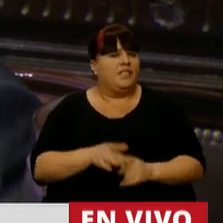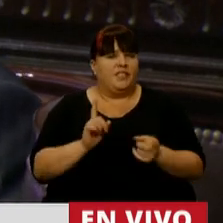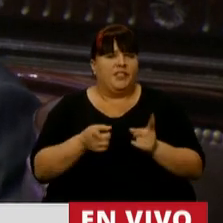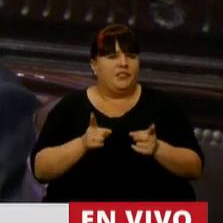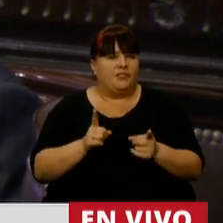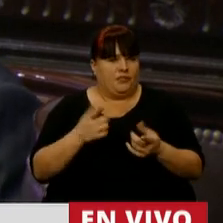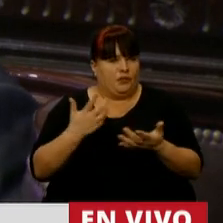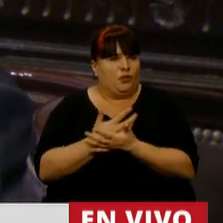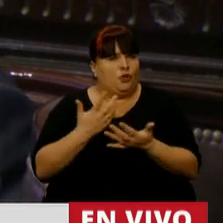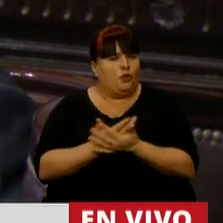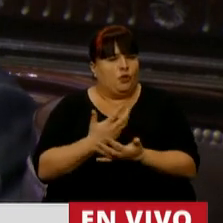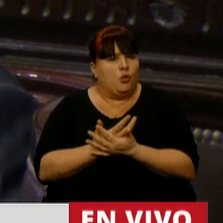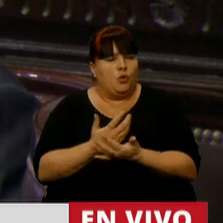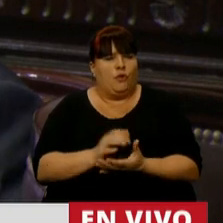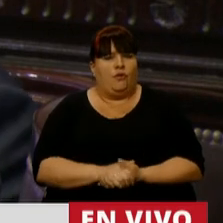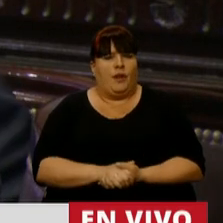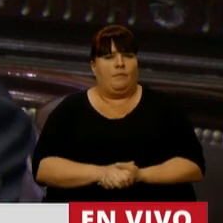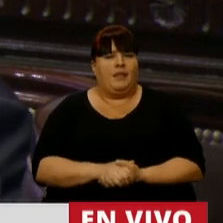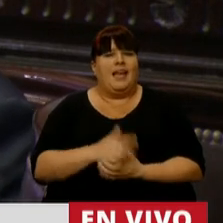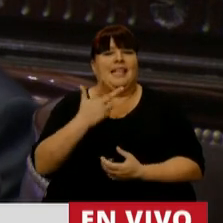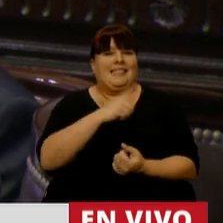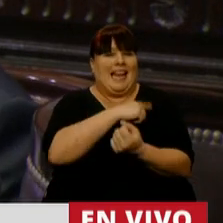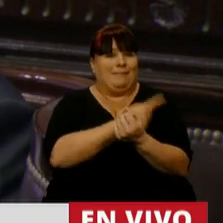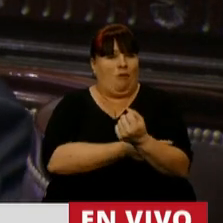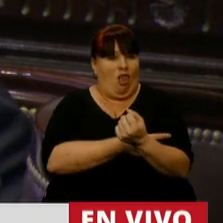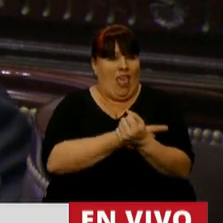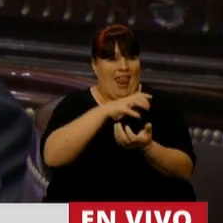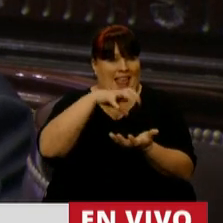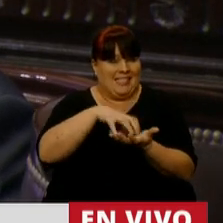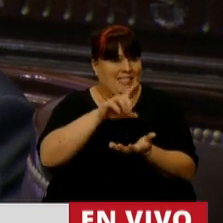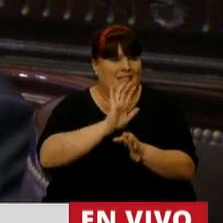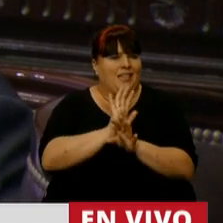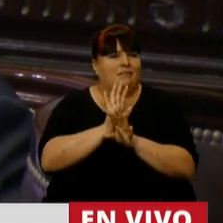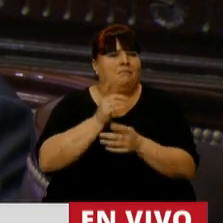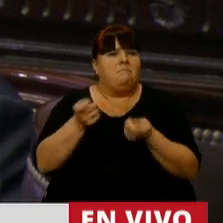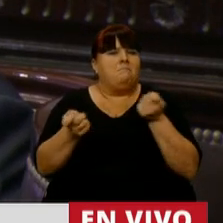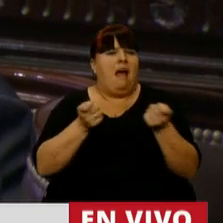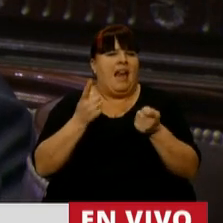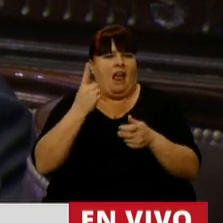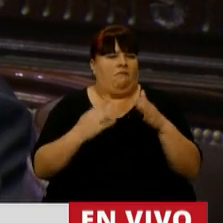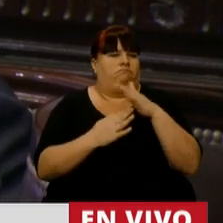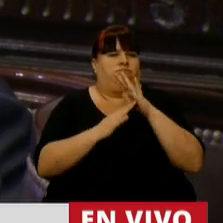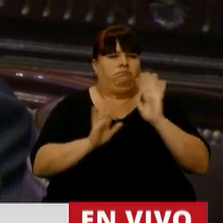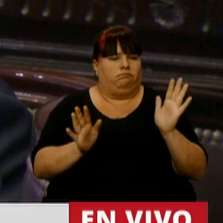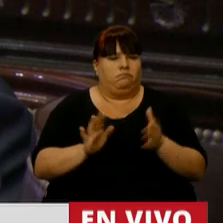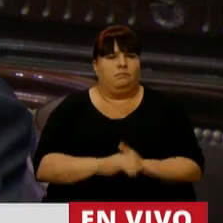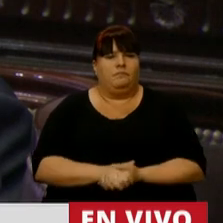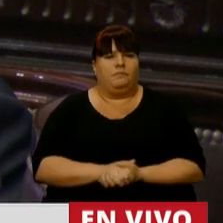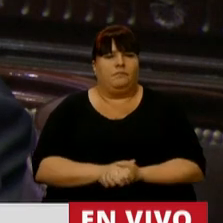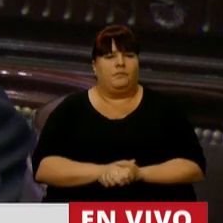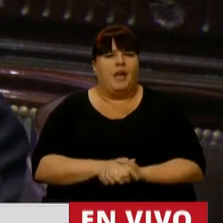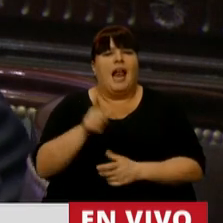agonizando, donde los tres poderes prácticamente están bajo un manejo anárquico, donde